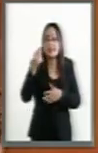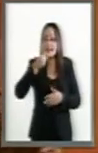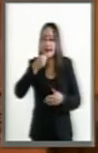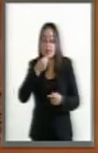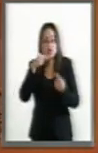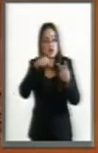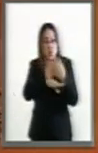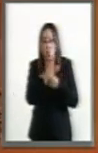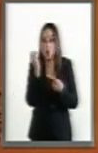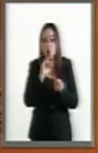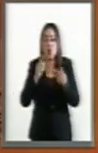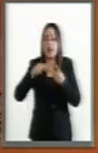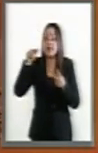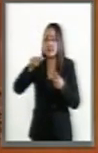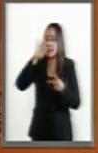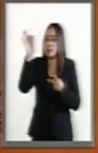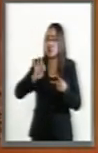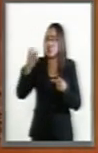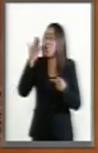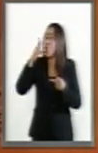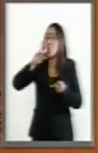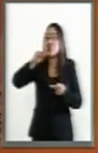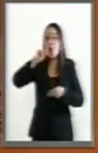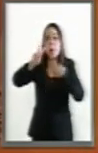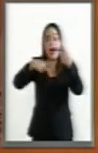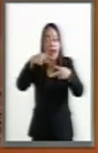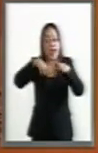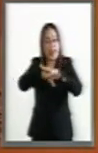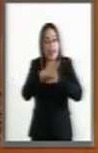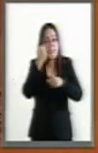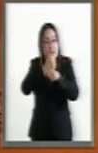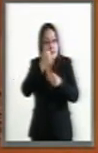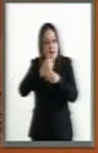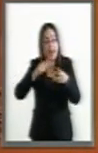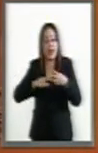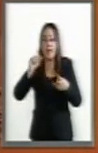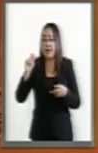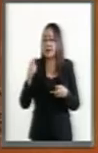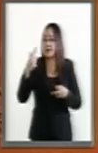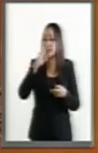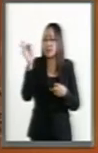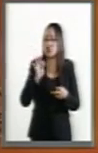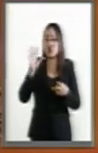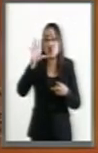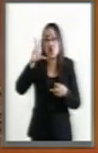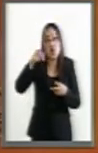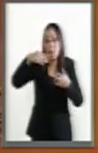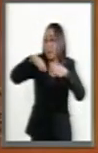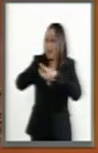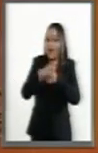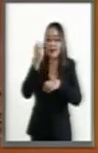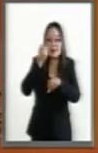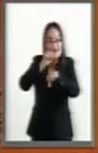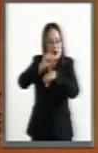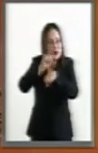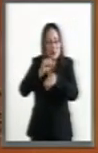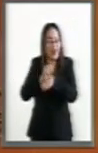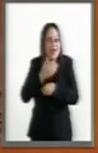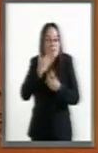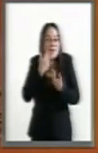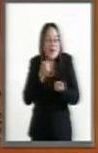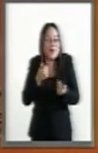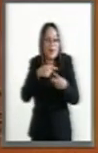% no asiste a la primaria y el 27% nunca llega a la secundaria. Si bien en términos